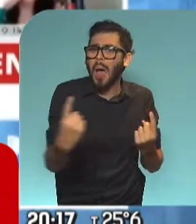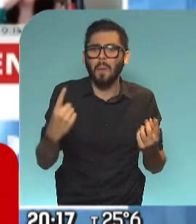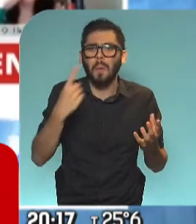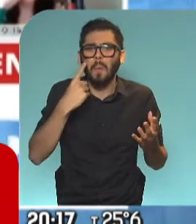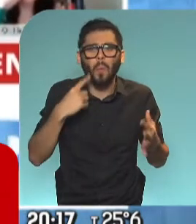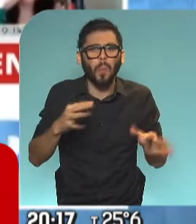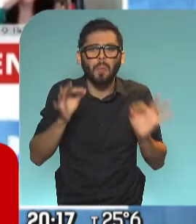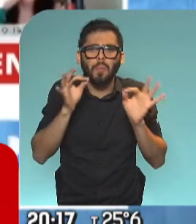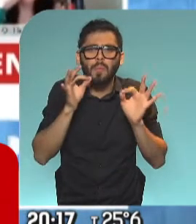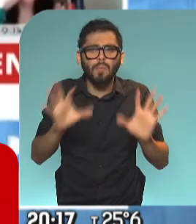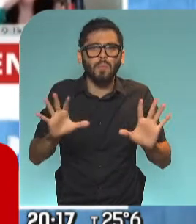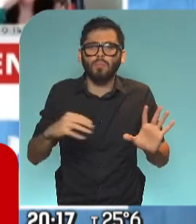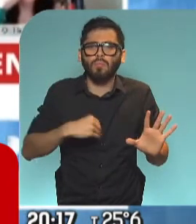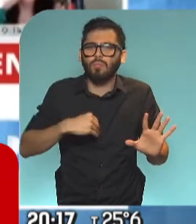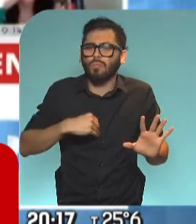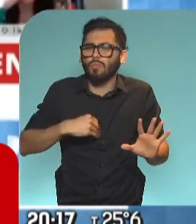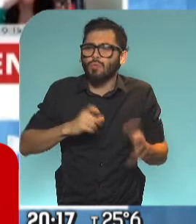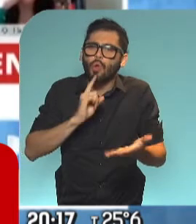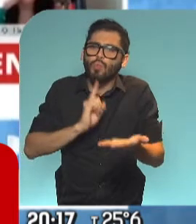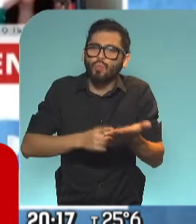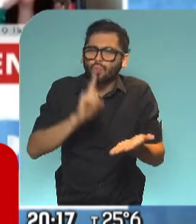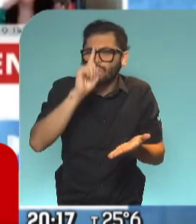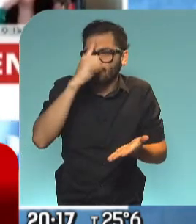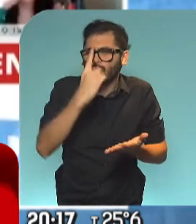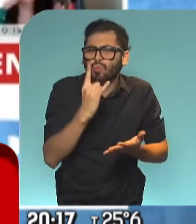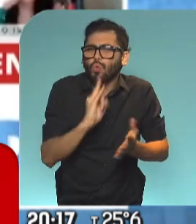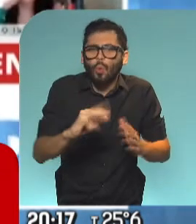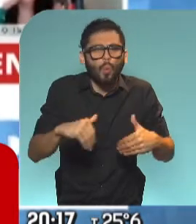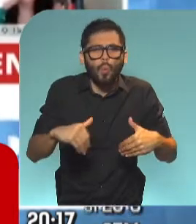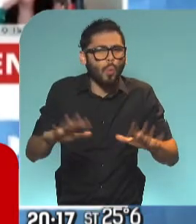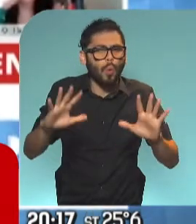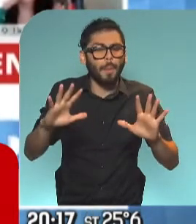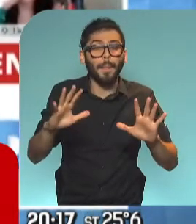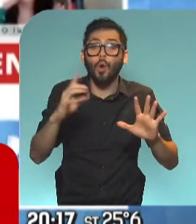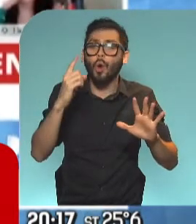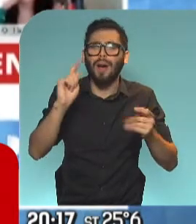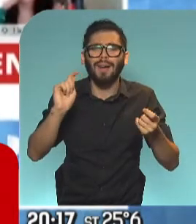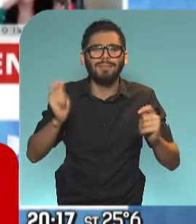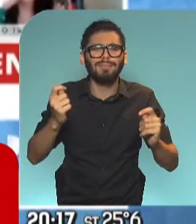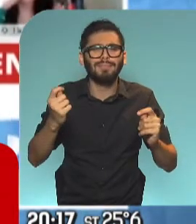sus convicciones y decidiendo según sus convicciones. Pero algo habrá cambiado.